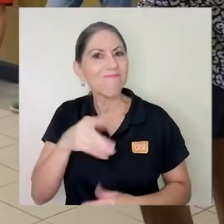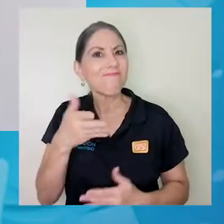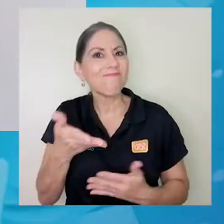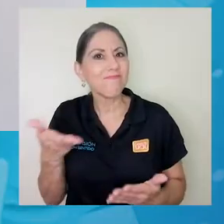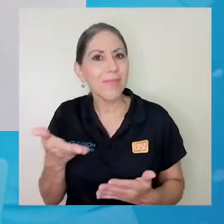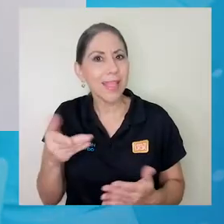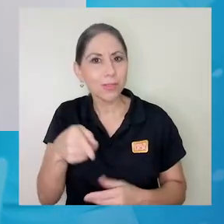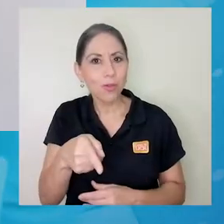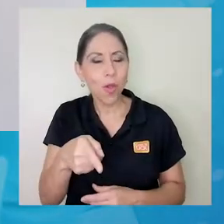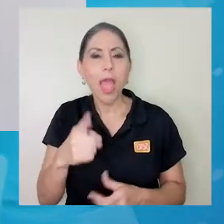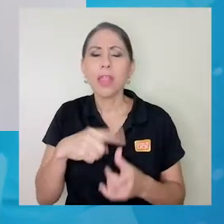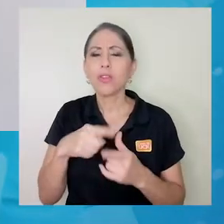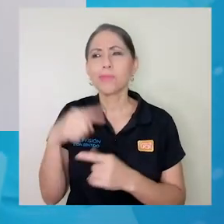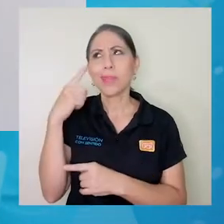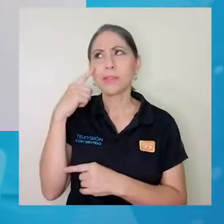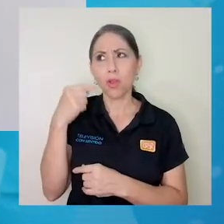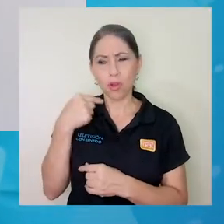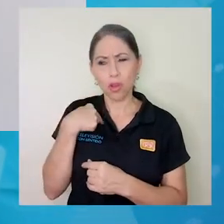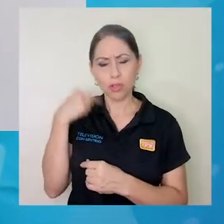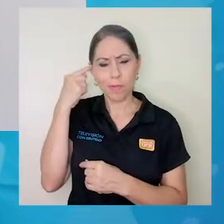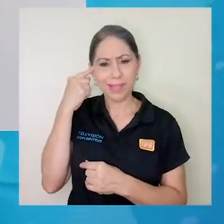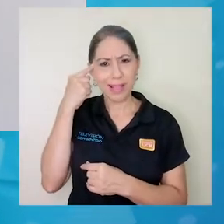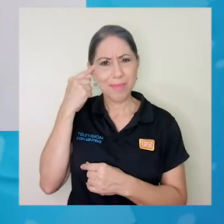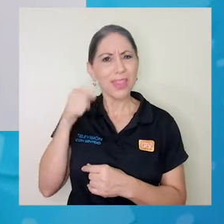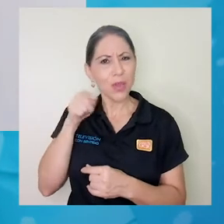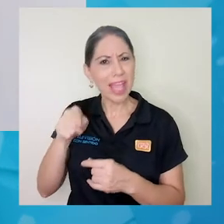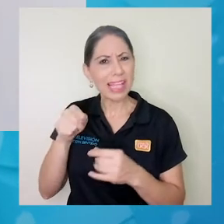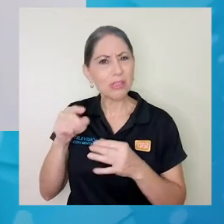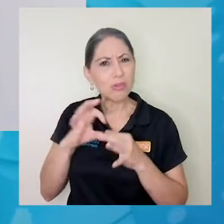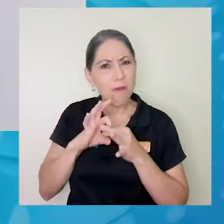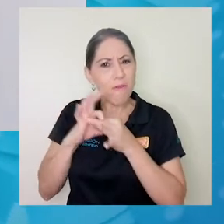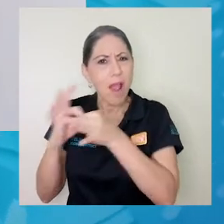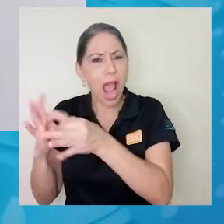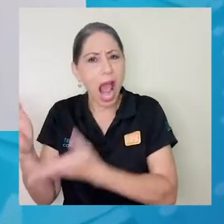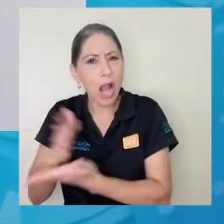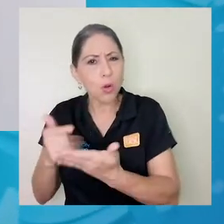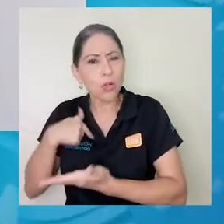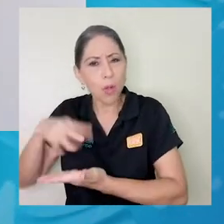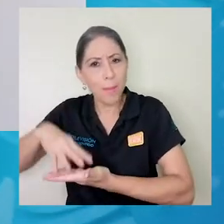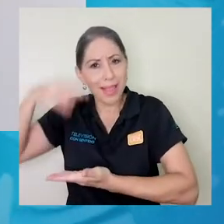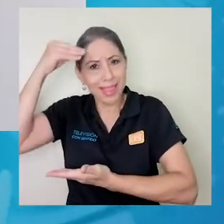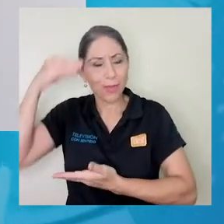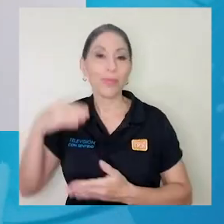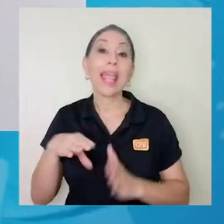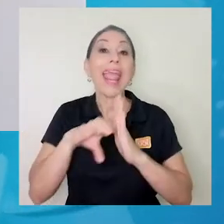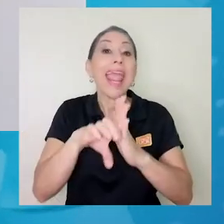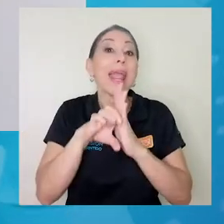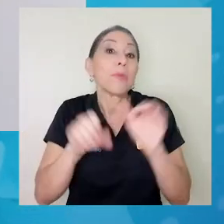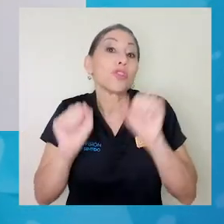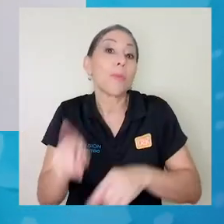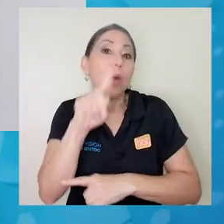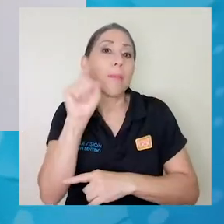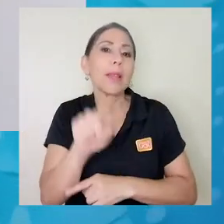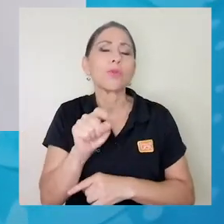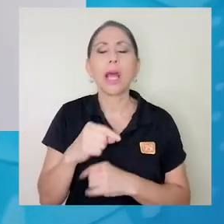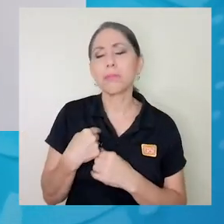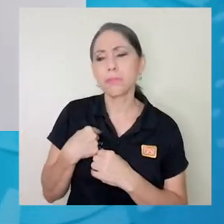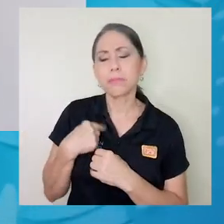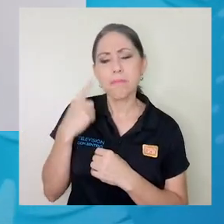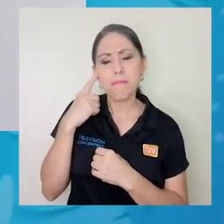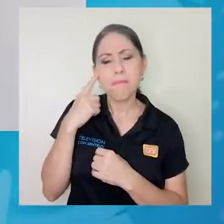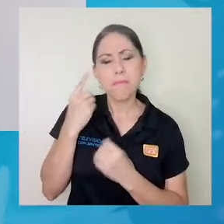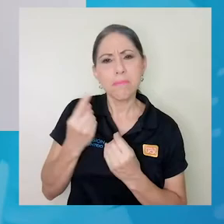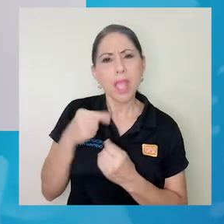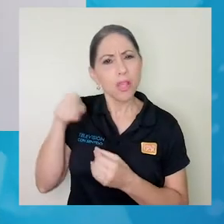si esto responde a algo que tiene que ver con lo que yo he aprendido. Por ejemplo, una pregunta válida es, ¿esto lo aprendí